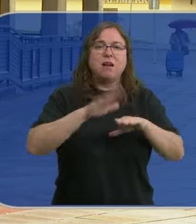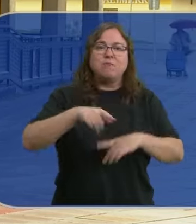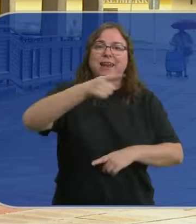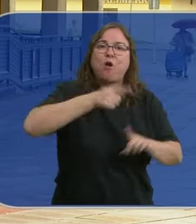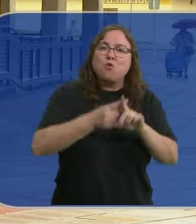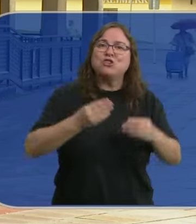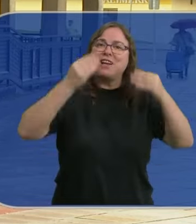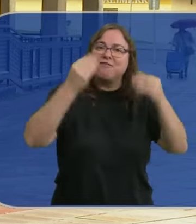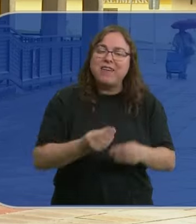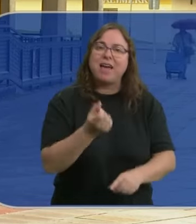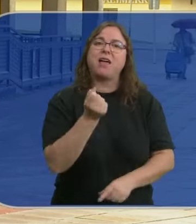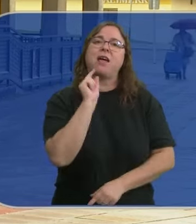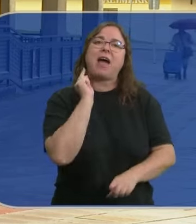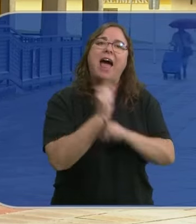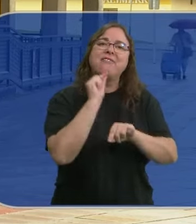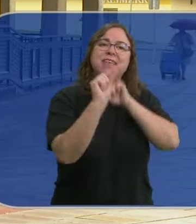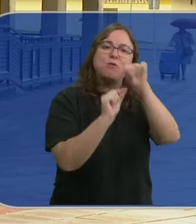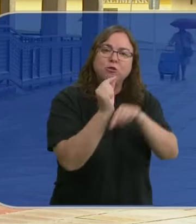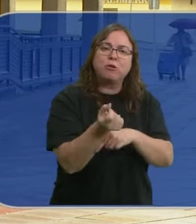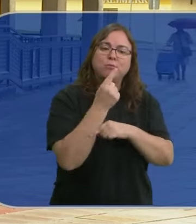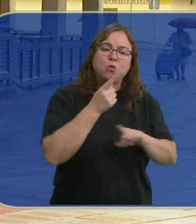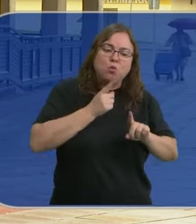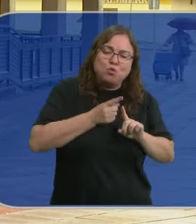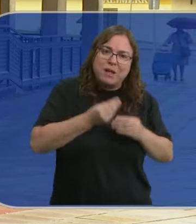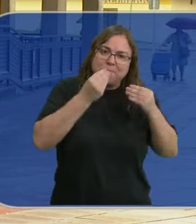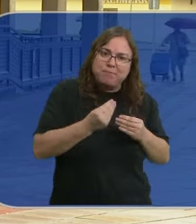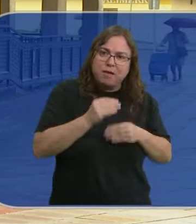hagamos un uso prudente de los antibióticos que nos prescriben.